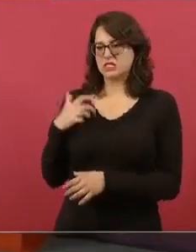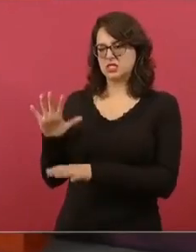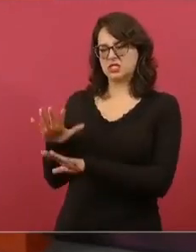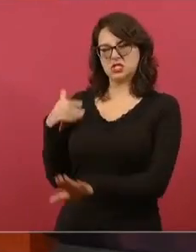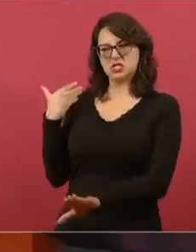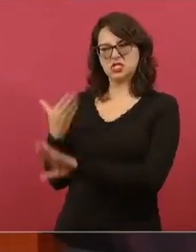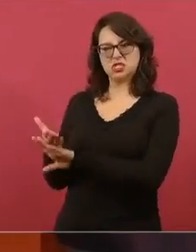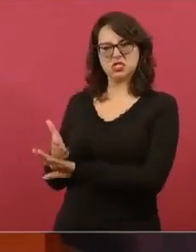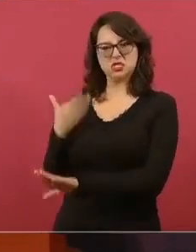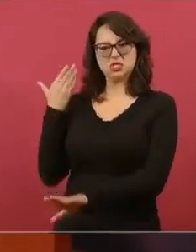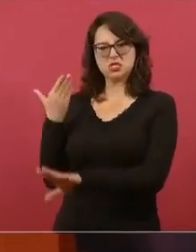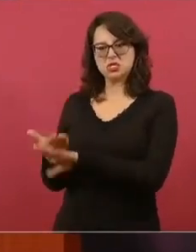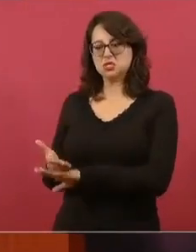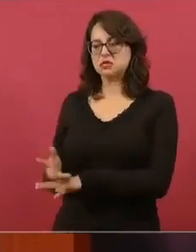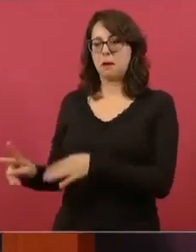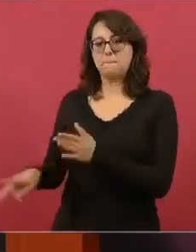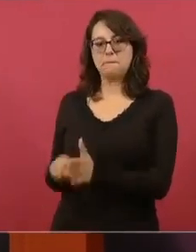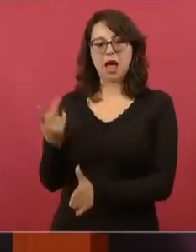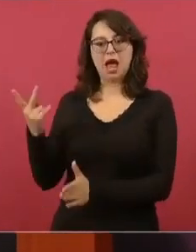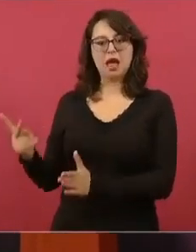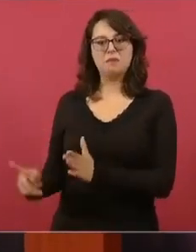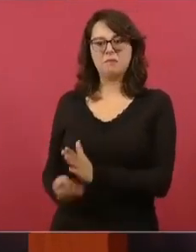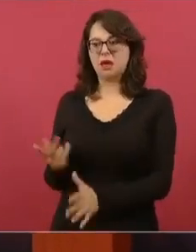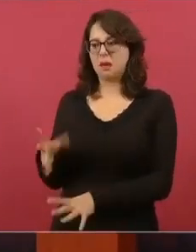una y otra vez.